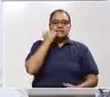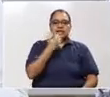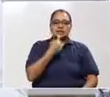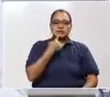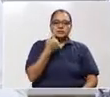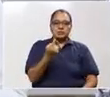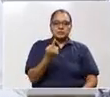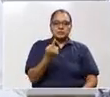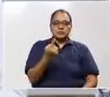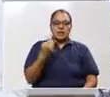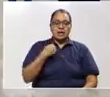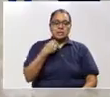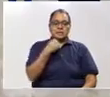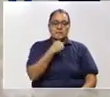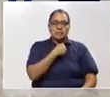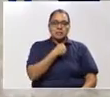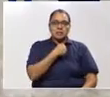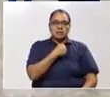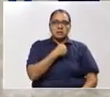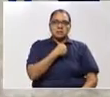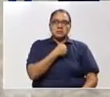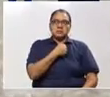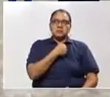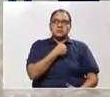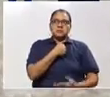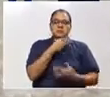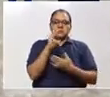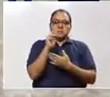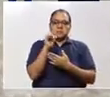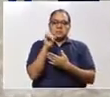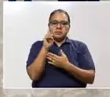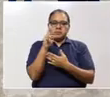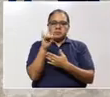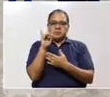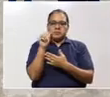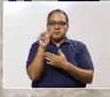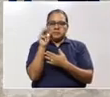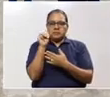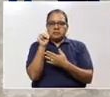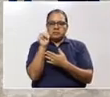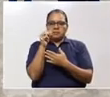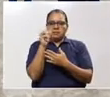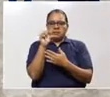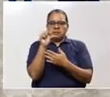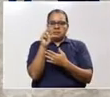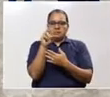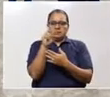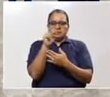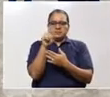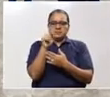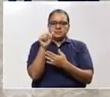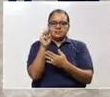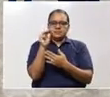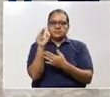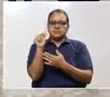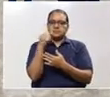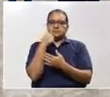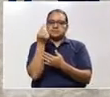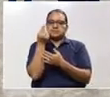a la ministra Miriam Guzmán que les pueda explicar los detalles